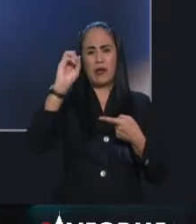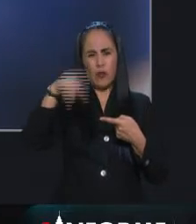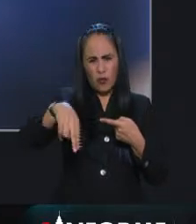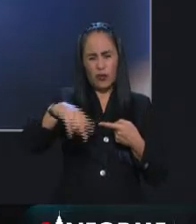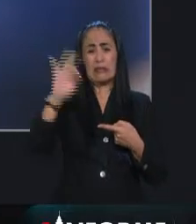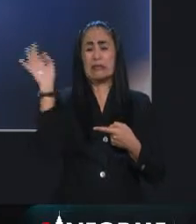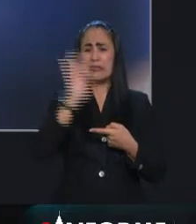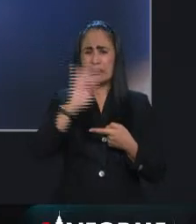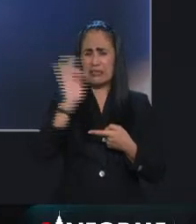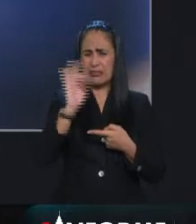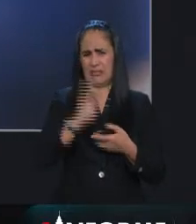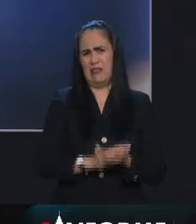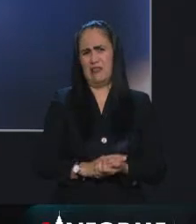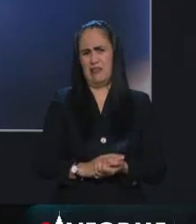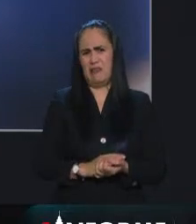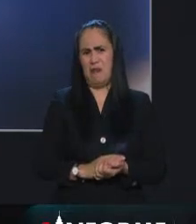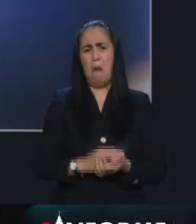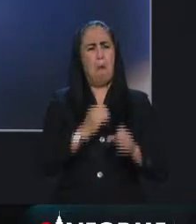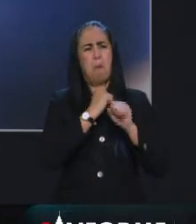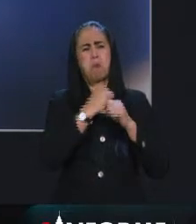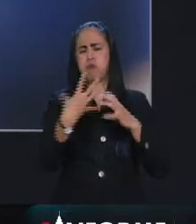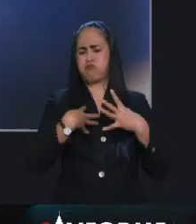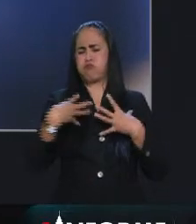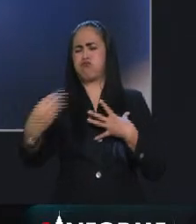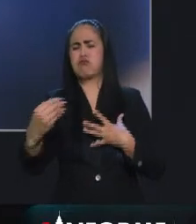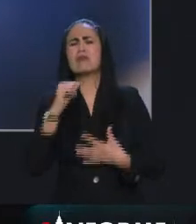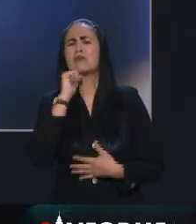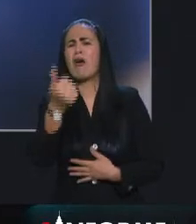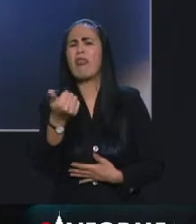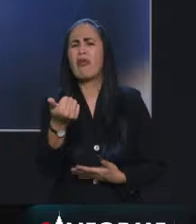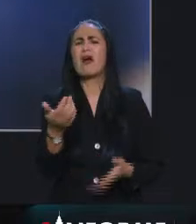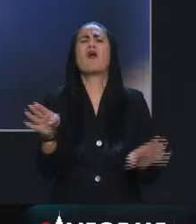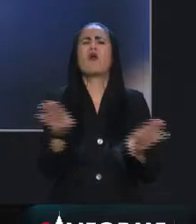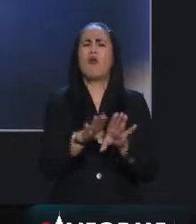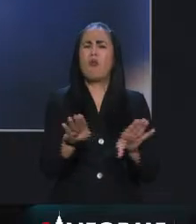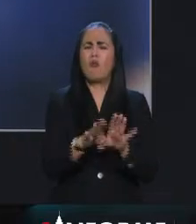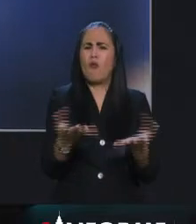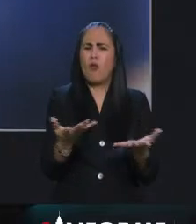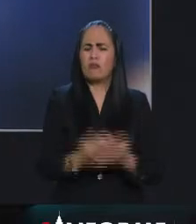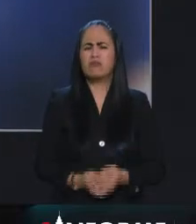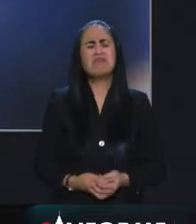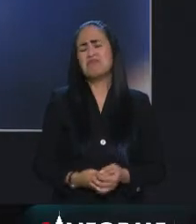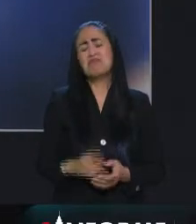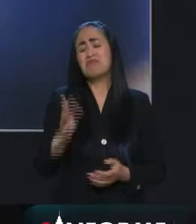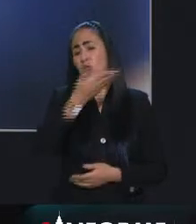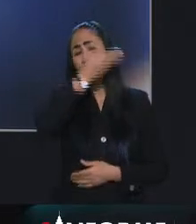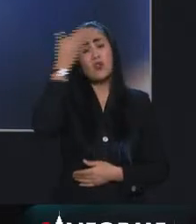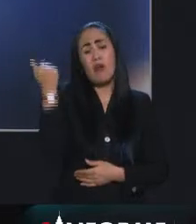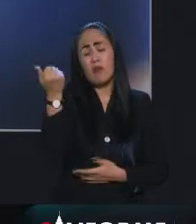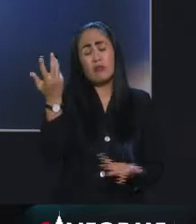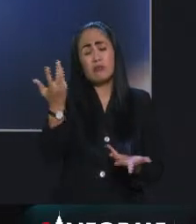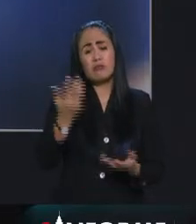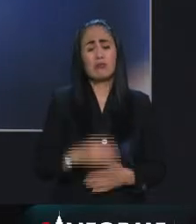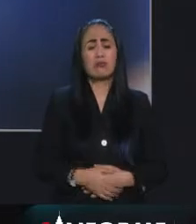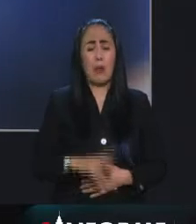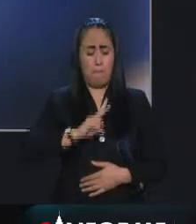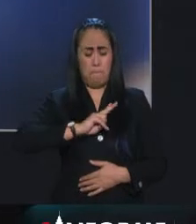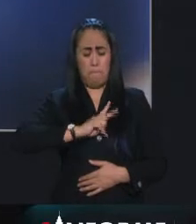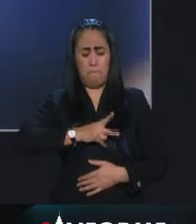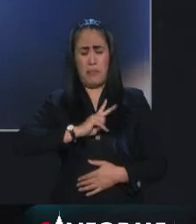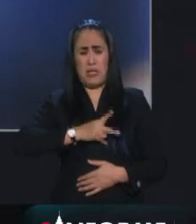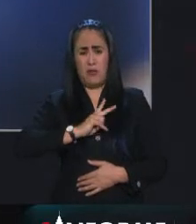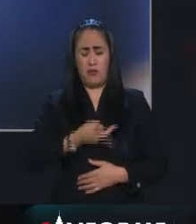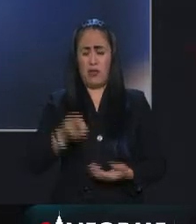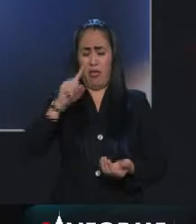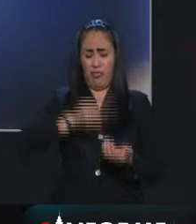de rebaño. ¿Cómo ve usted esto? Pues igual que todas las demás, todas las demás aún no lo sabemos y todos los virus generan en